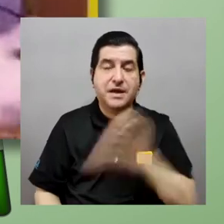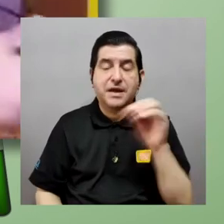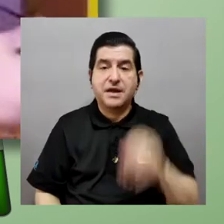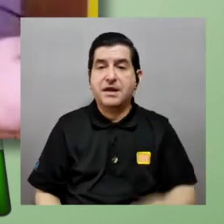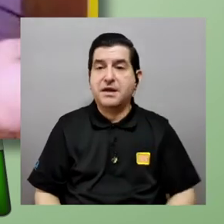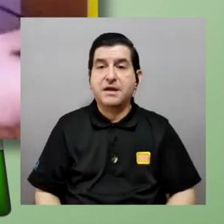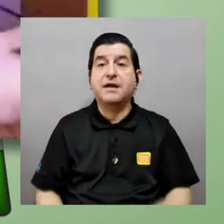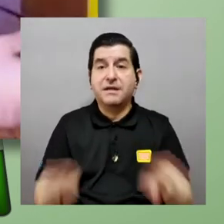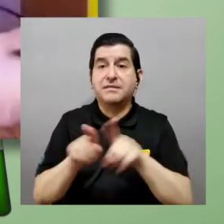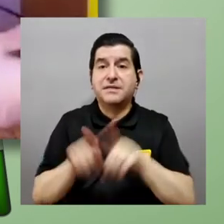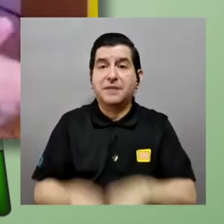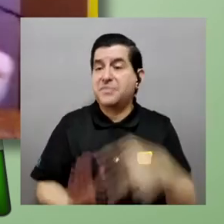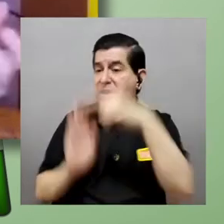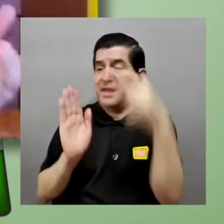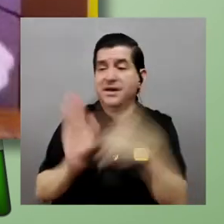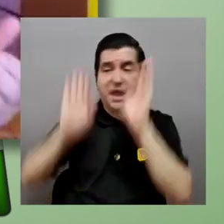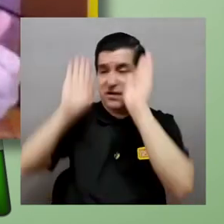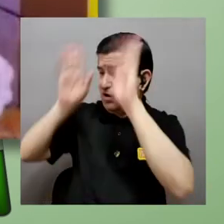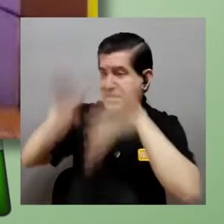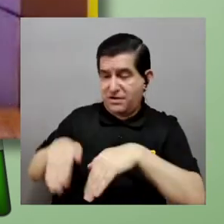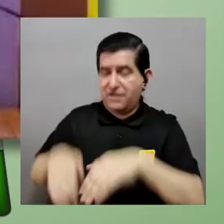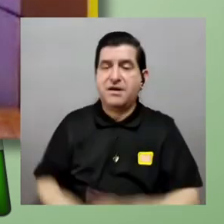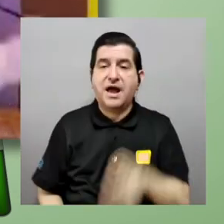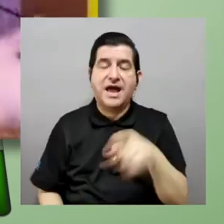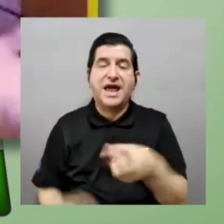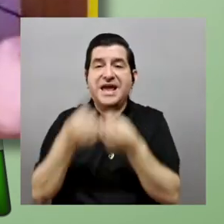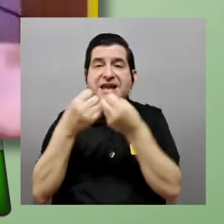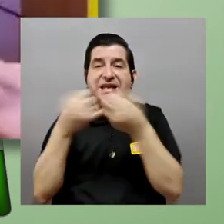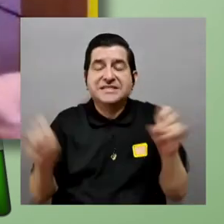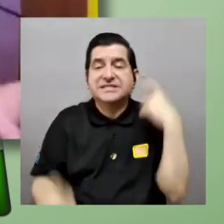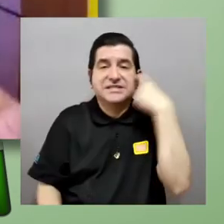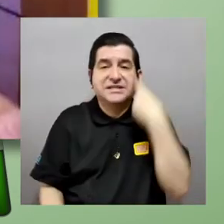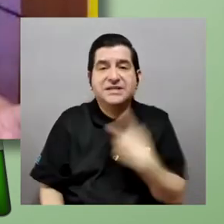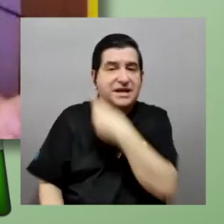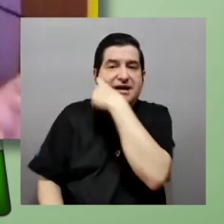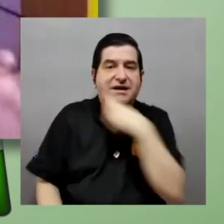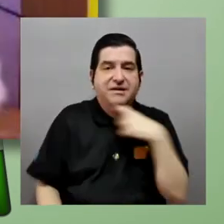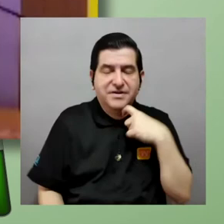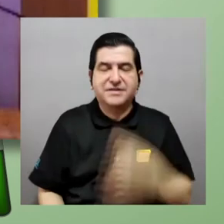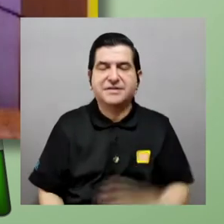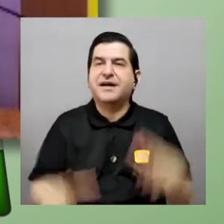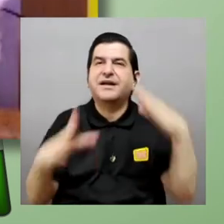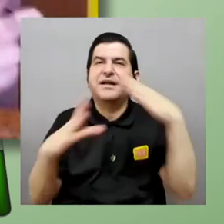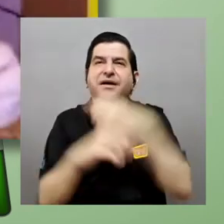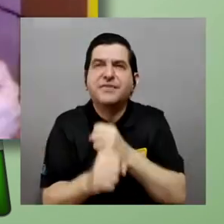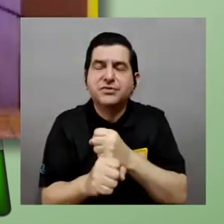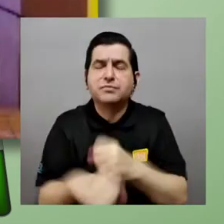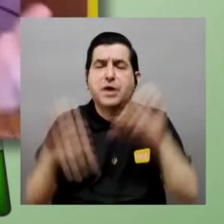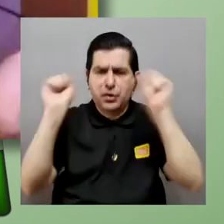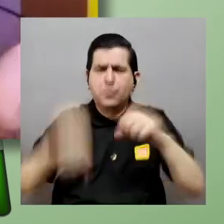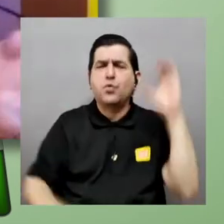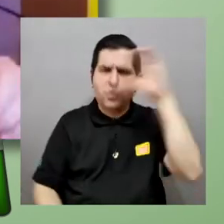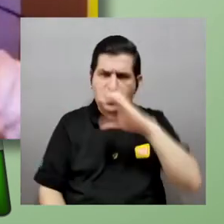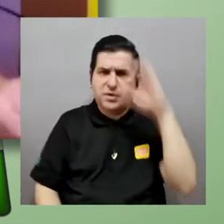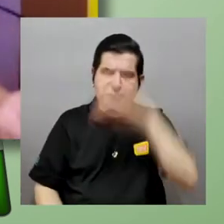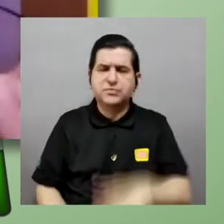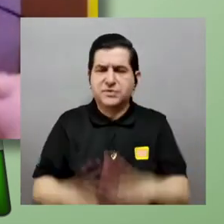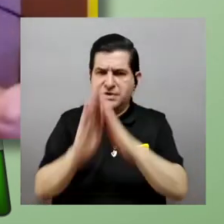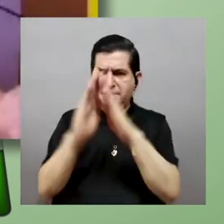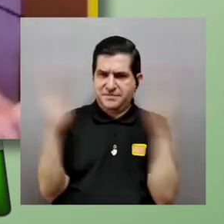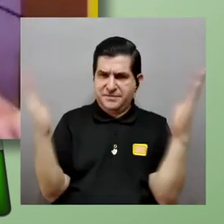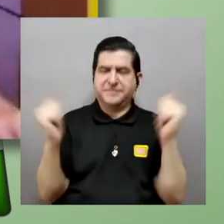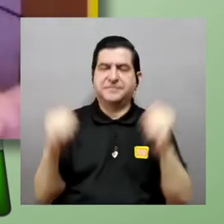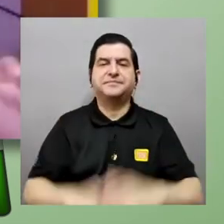desobedecía también la regla porque andaba sin afeitar eso es un poco resumiendo la pueden buscar